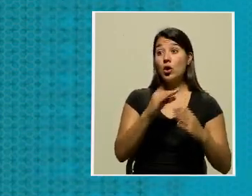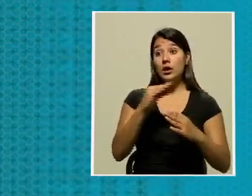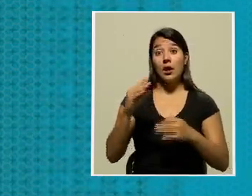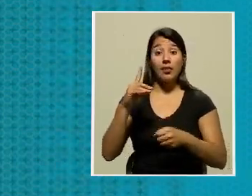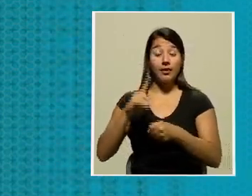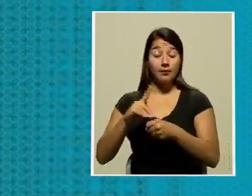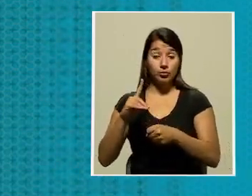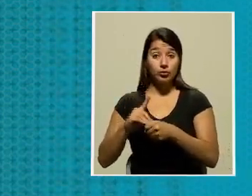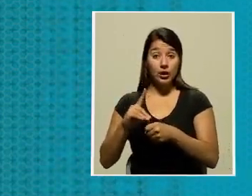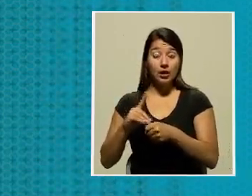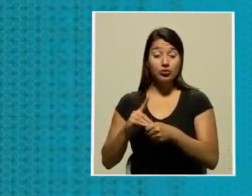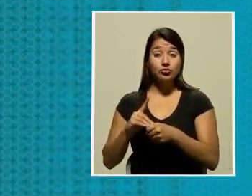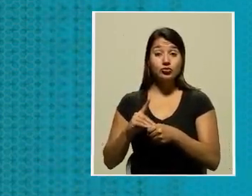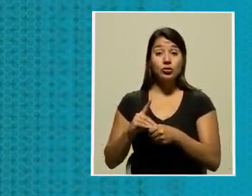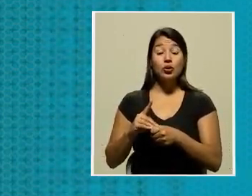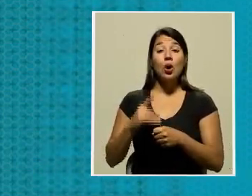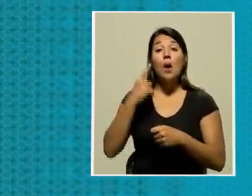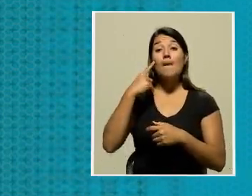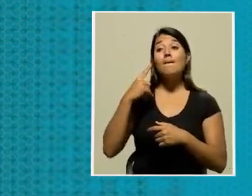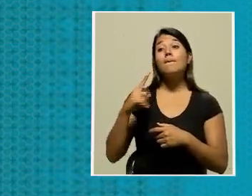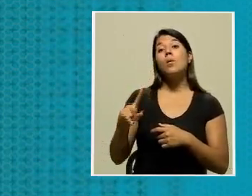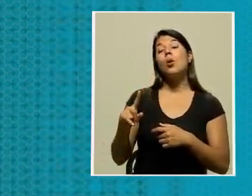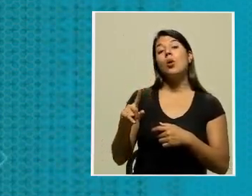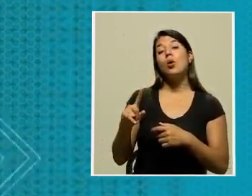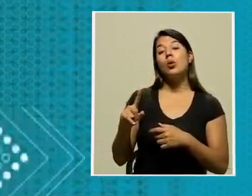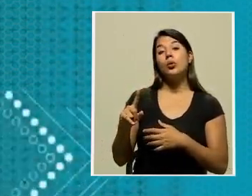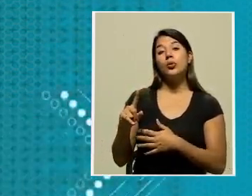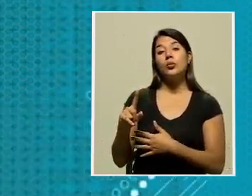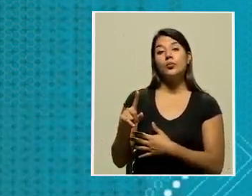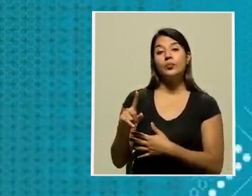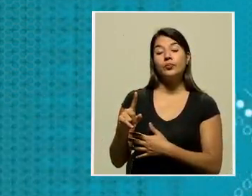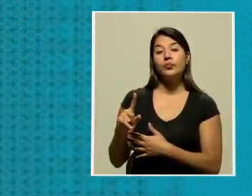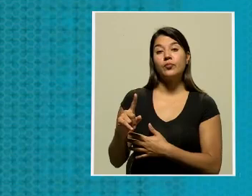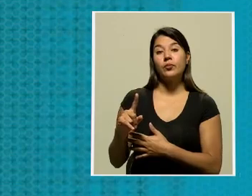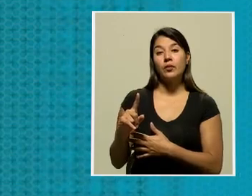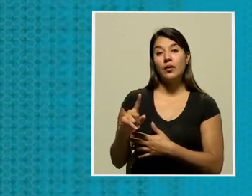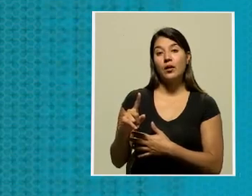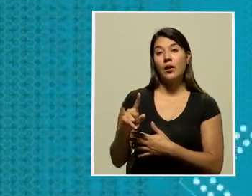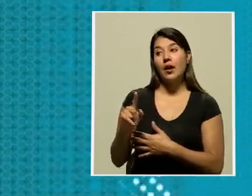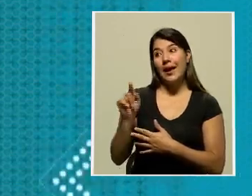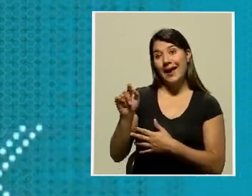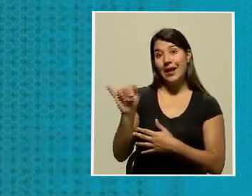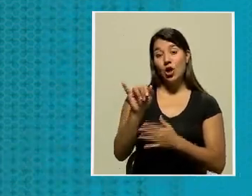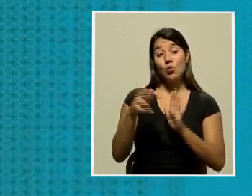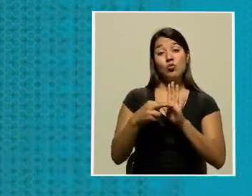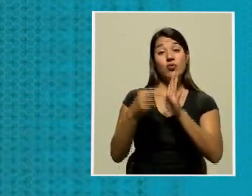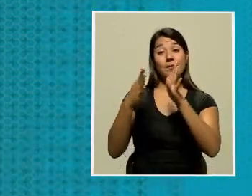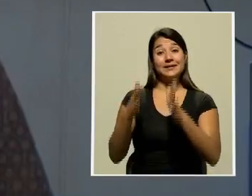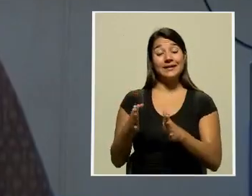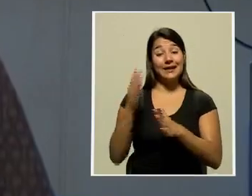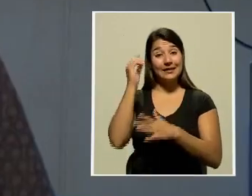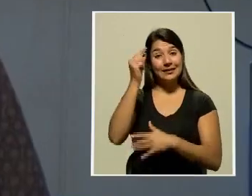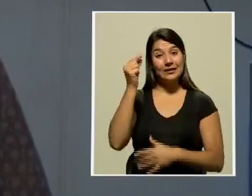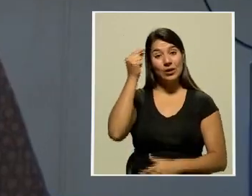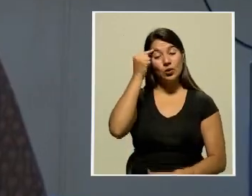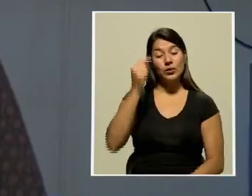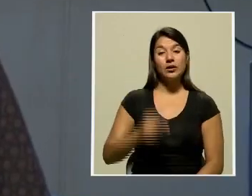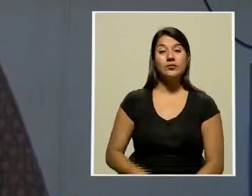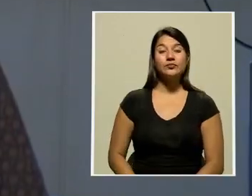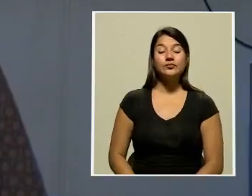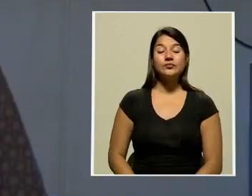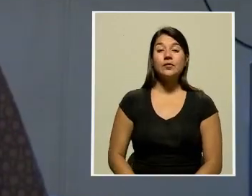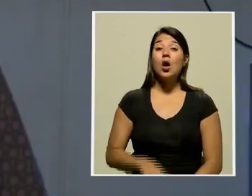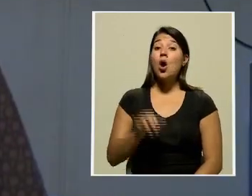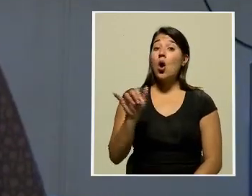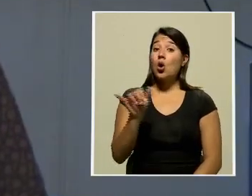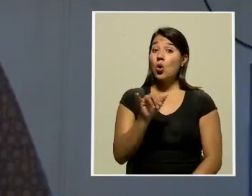al pueblo costarricense a través de la representación que tiene el primer poder de la República. Bueno, como les